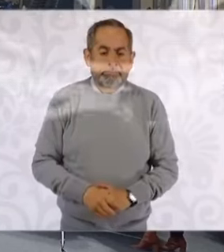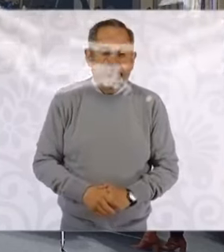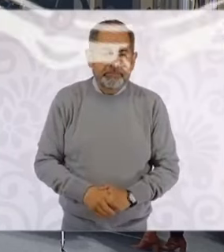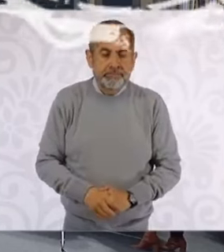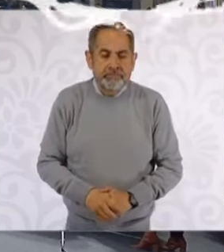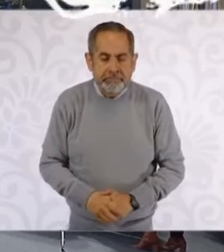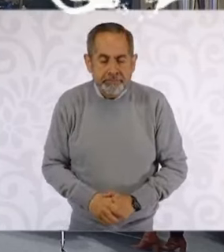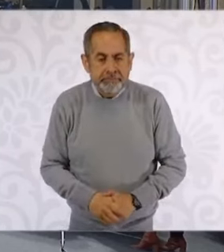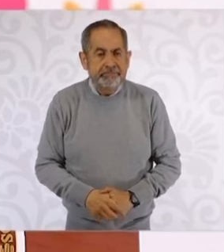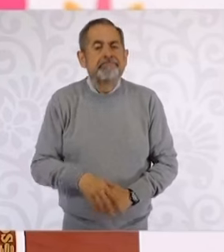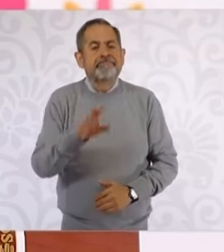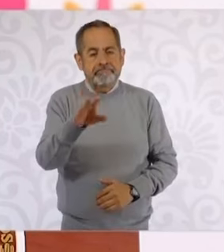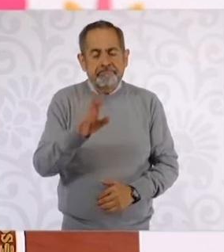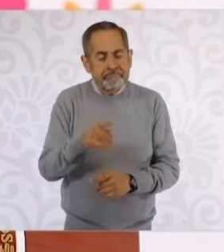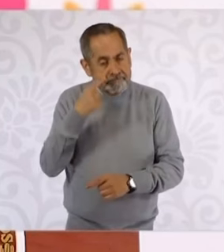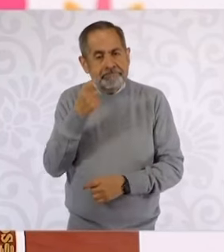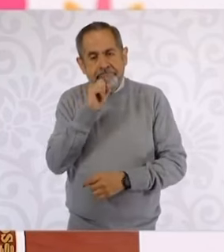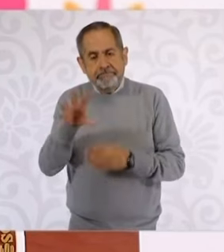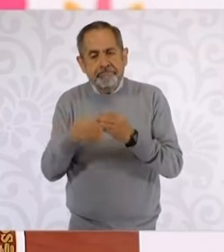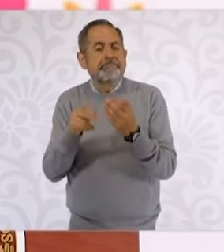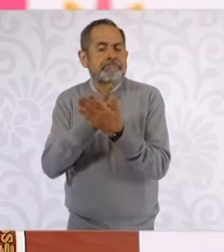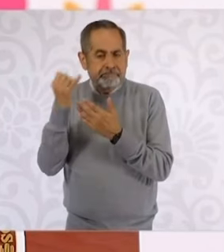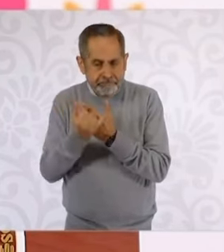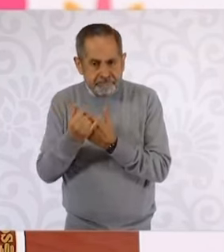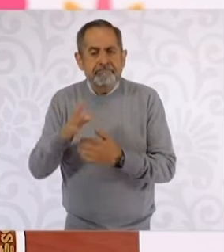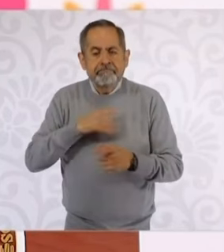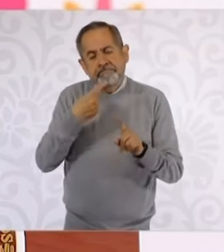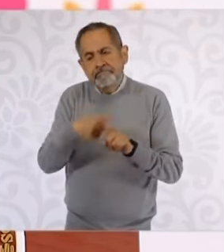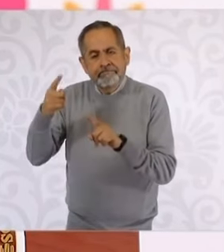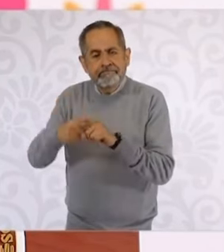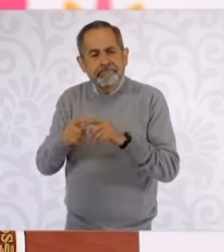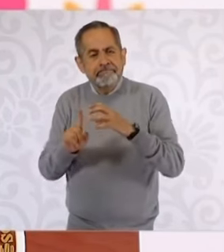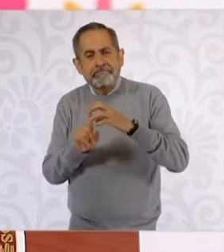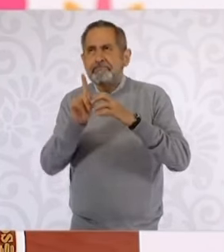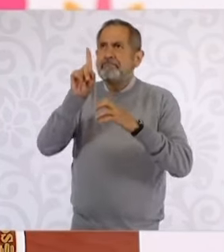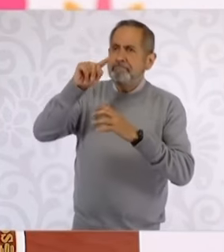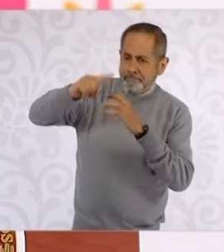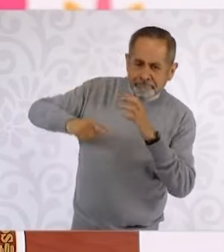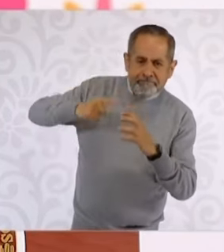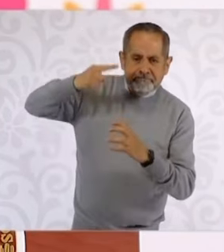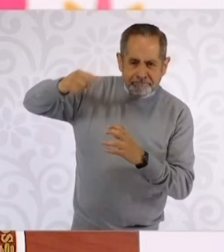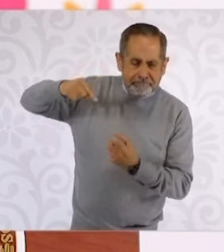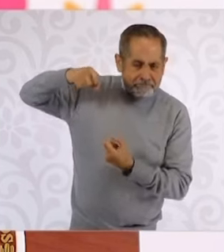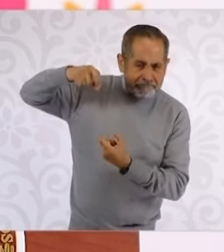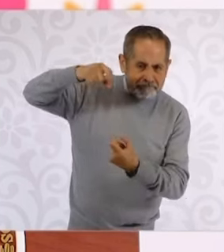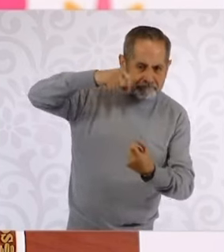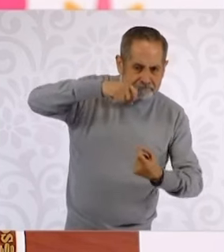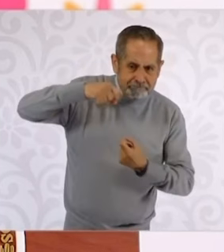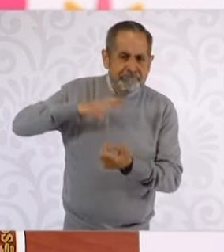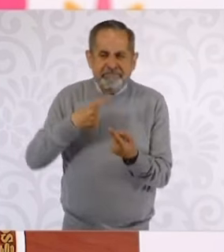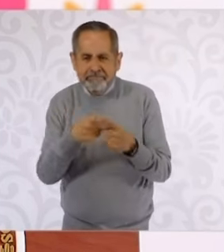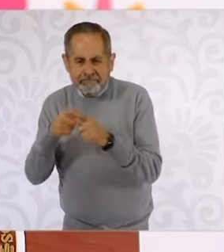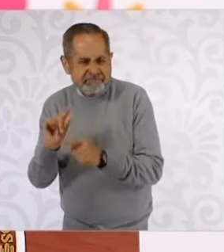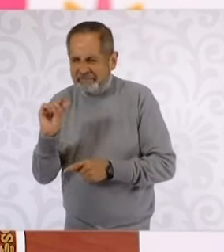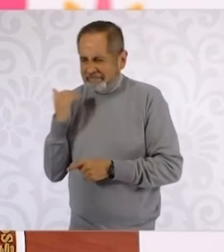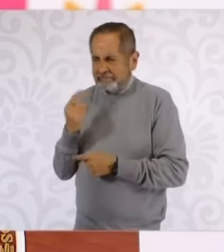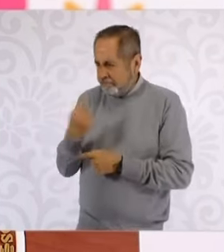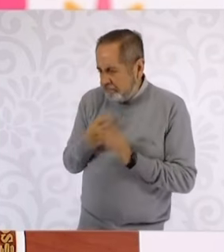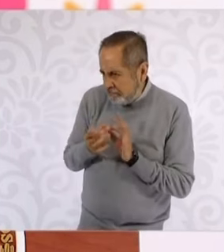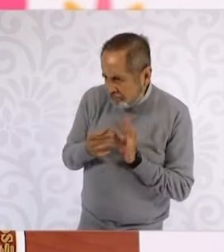Sí, es parte de los proyectos. Hay distintos tipos de satélites, justo hace unos días me lo explicaba el equipo.